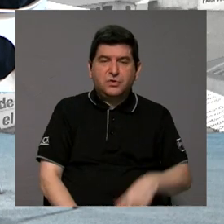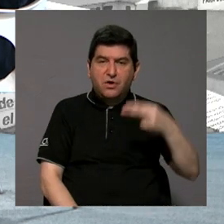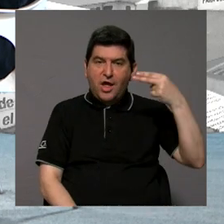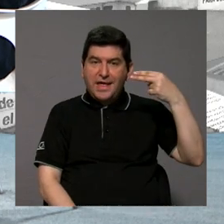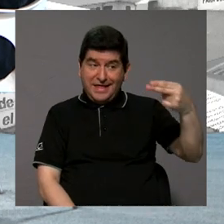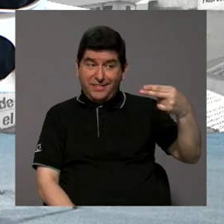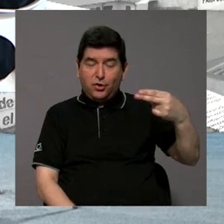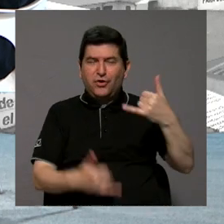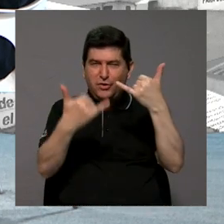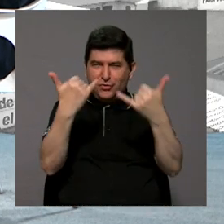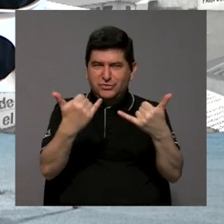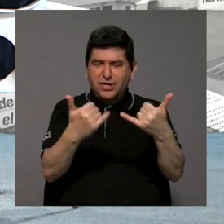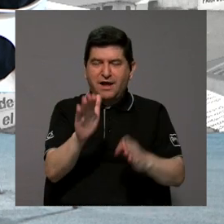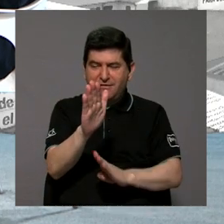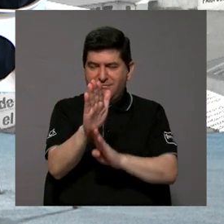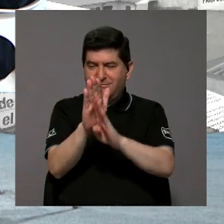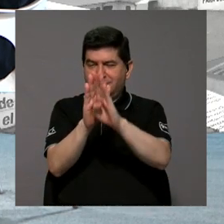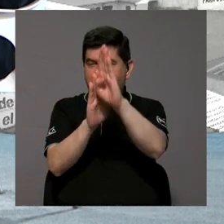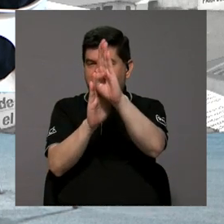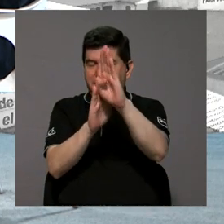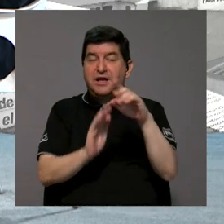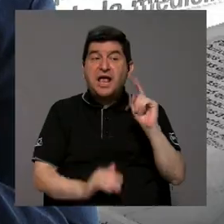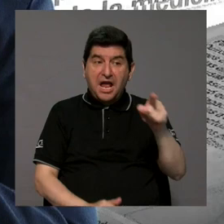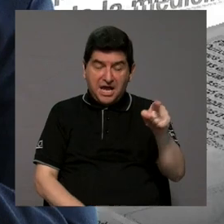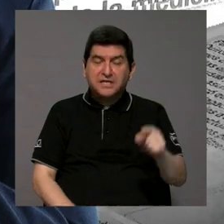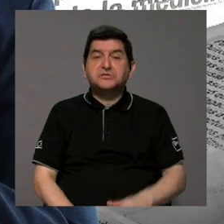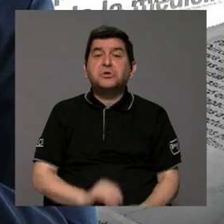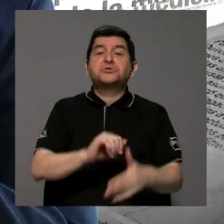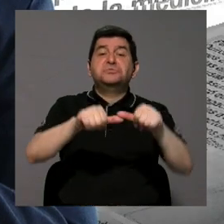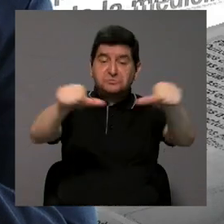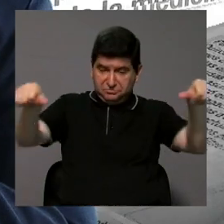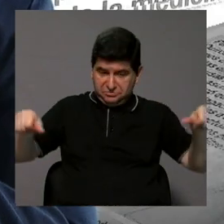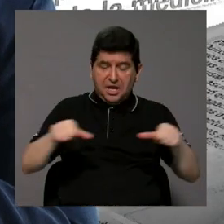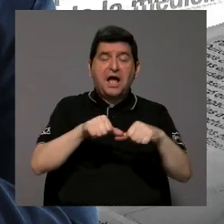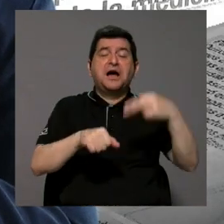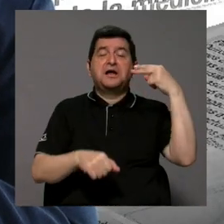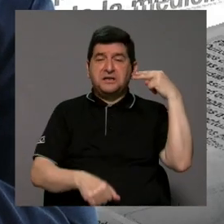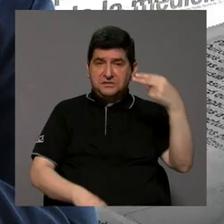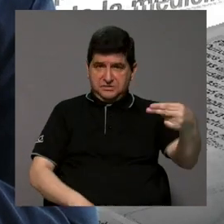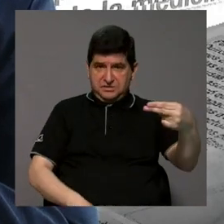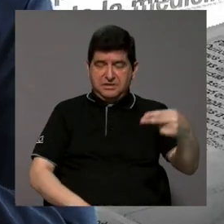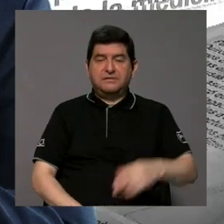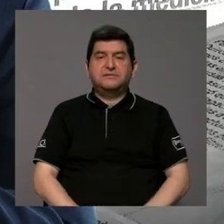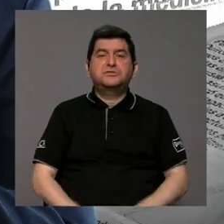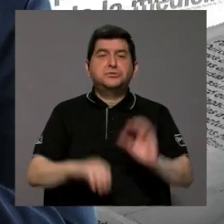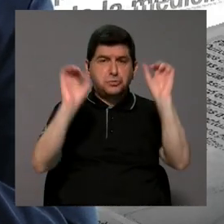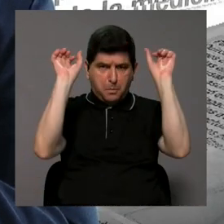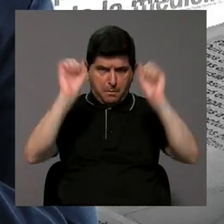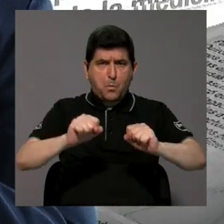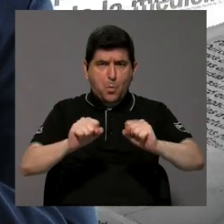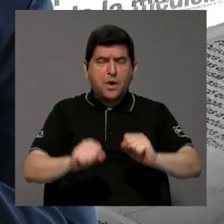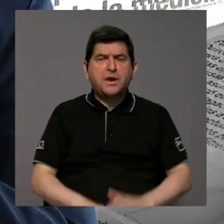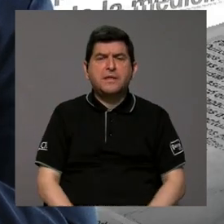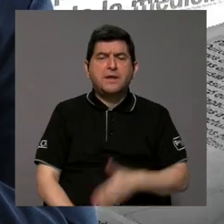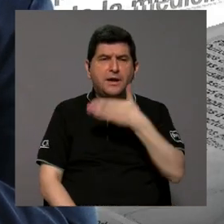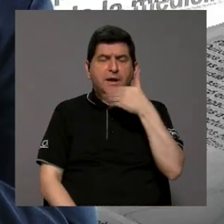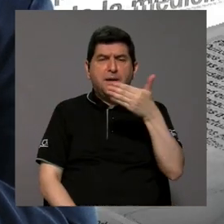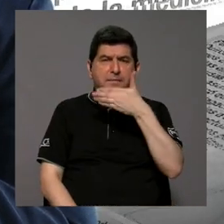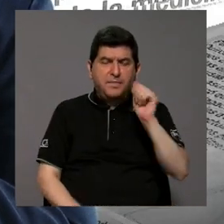cuando el hidrógeno esté un poco más desarrollado eso sean campos donde el hidrógeno pueda